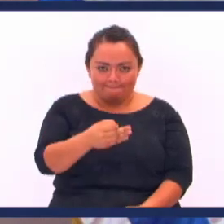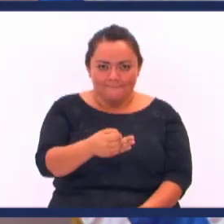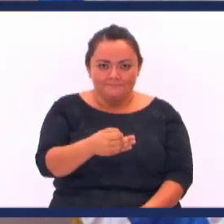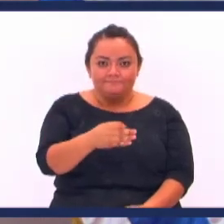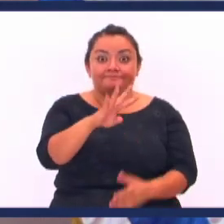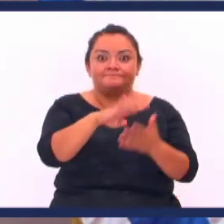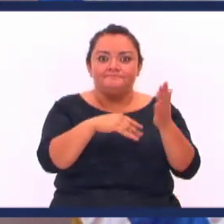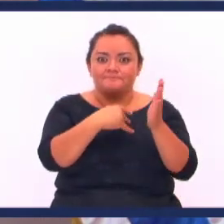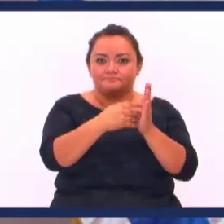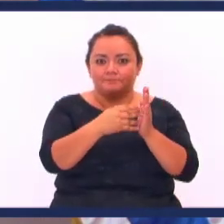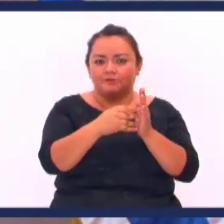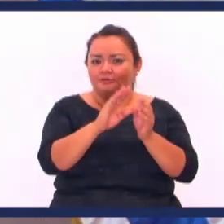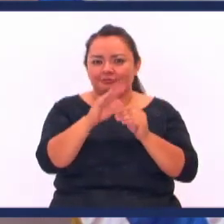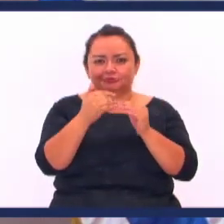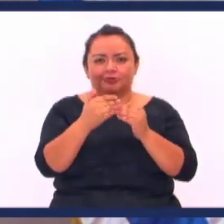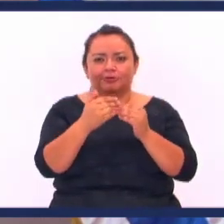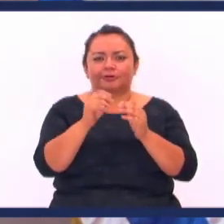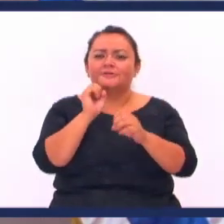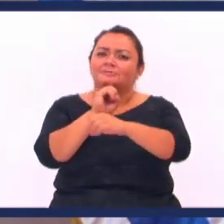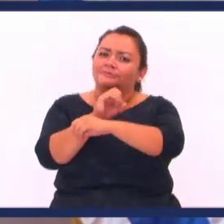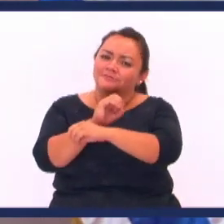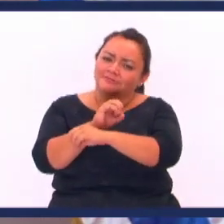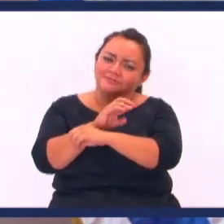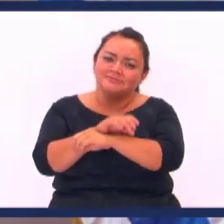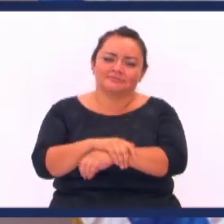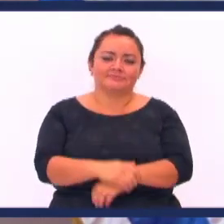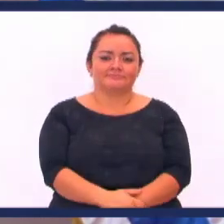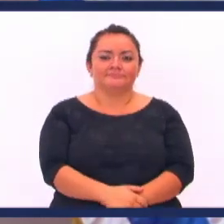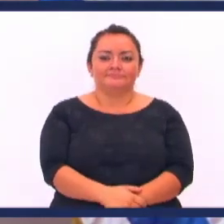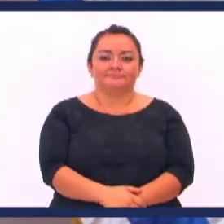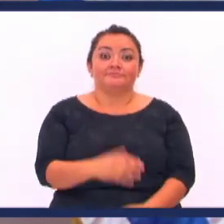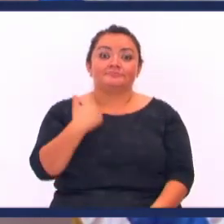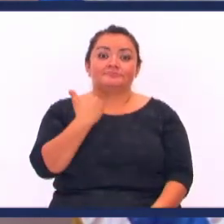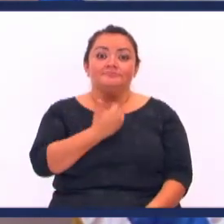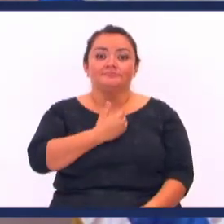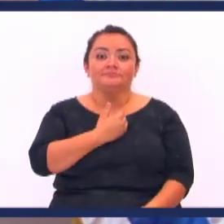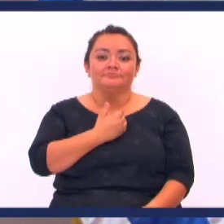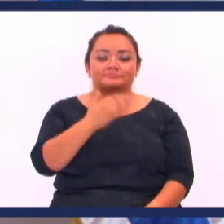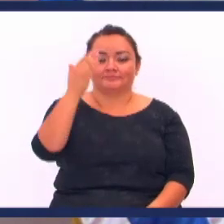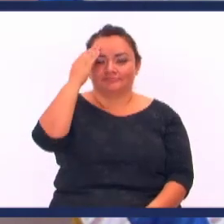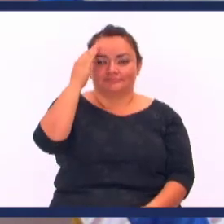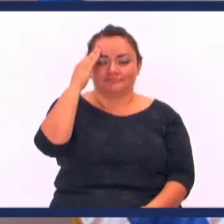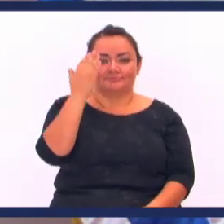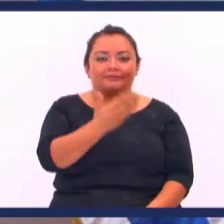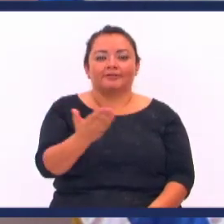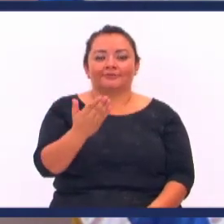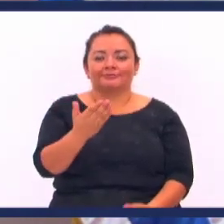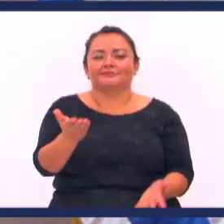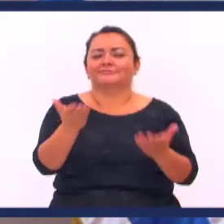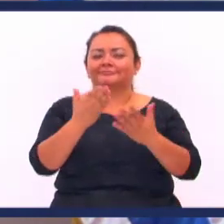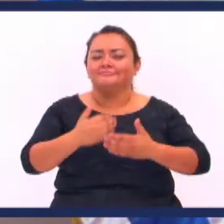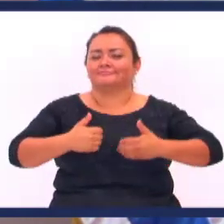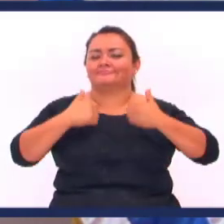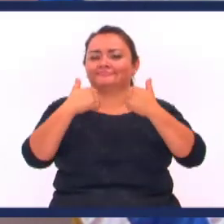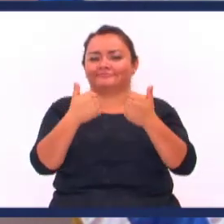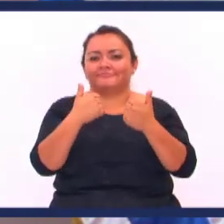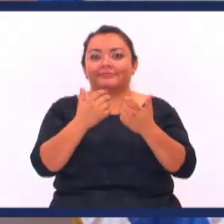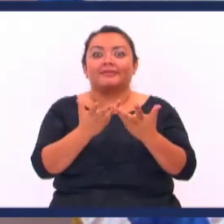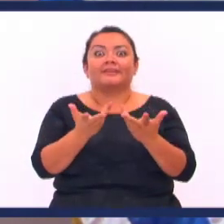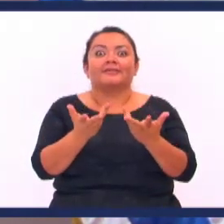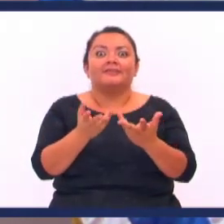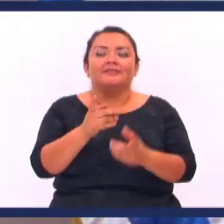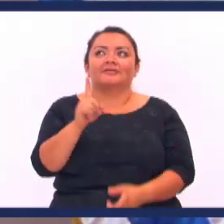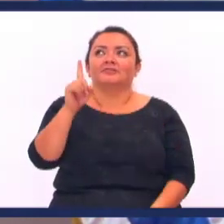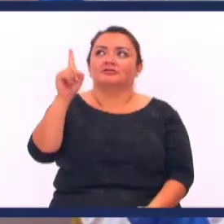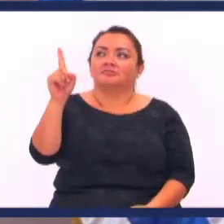Los horarios Todo lo que está hablando El pastor Jorge Las recomendaciones Nosotros sabemos Que estas cosas Nos ayudan a bien Porque